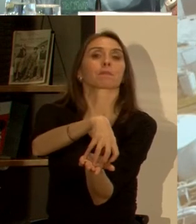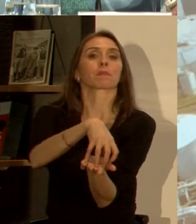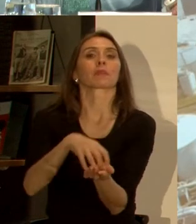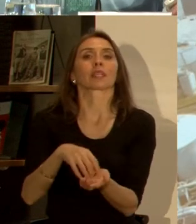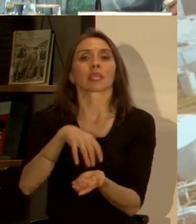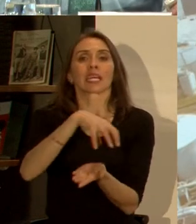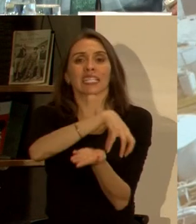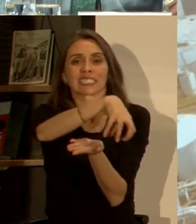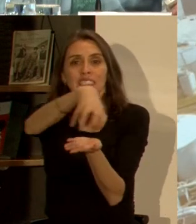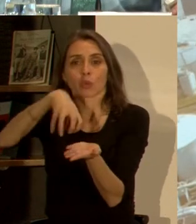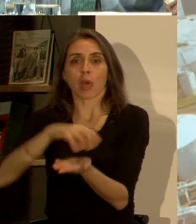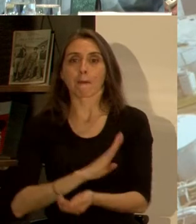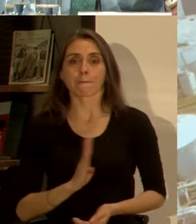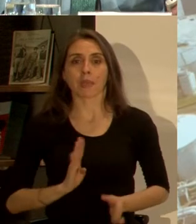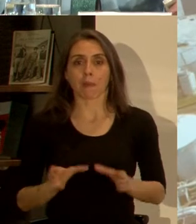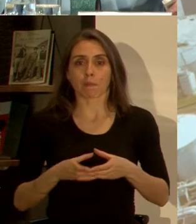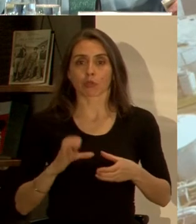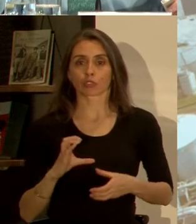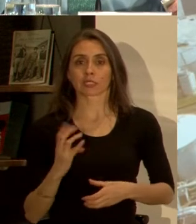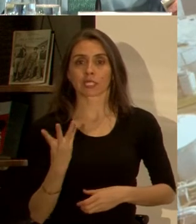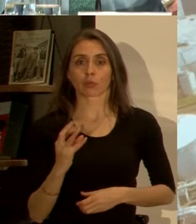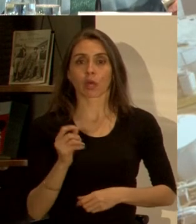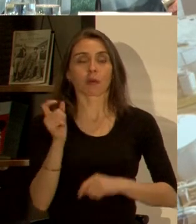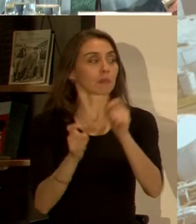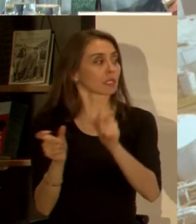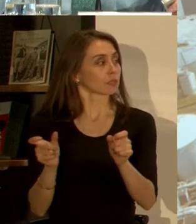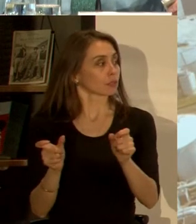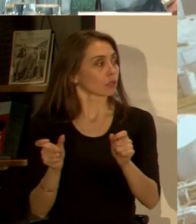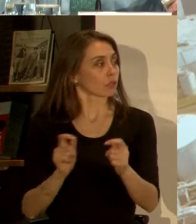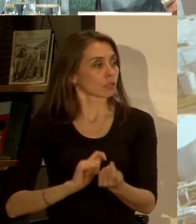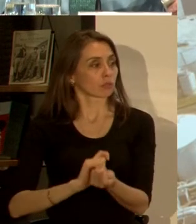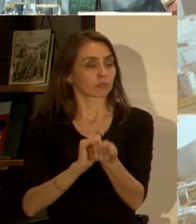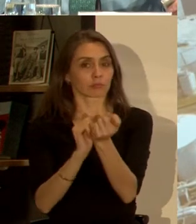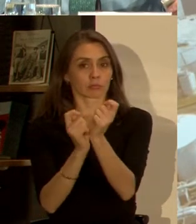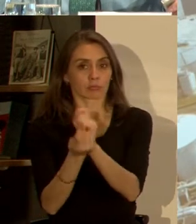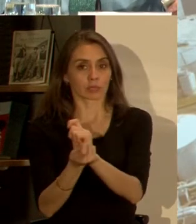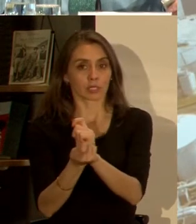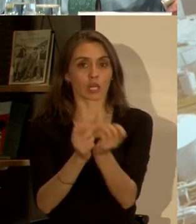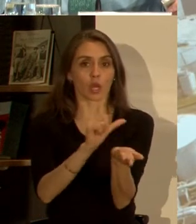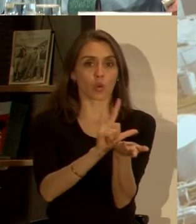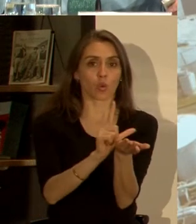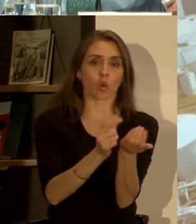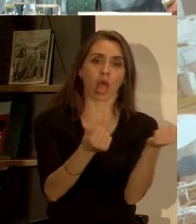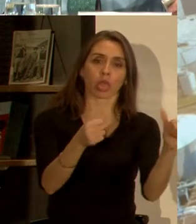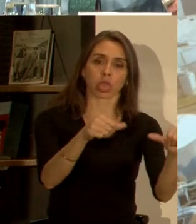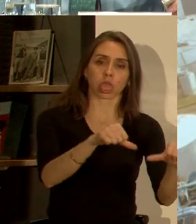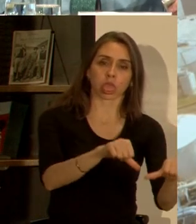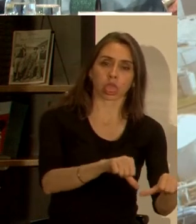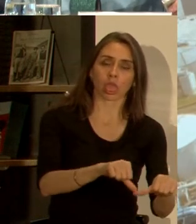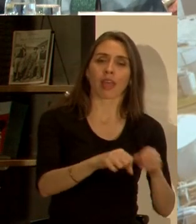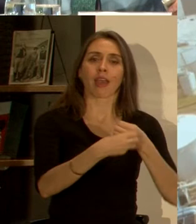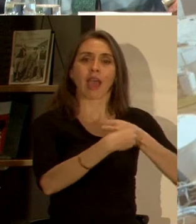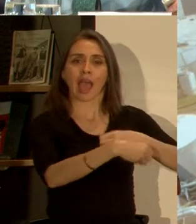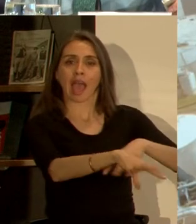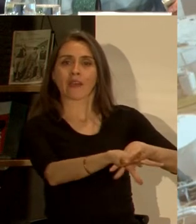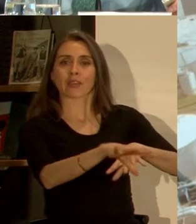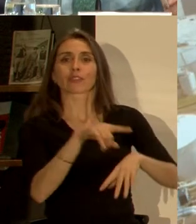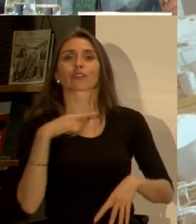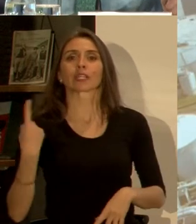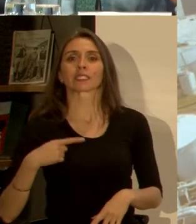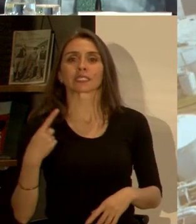C40 hay una gran cantidad de ejemplos ya caminando, entre otros, de transformación de áreas deprimidas, de áreas que han sido abandonadas, porque